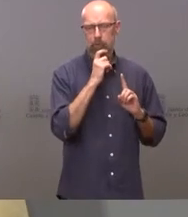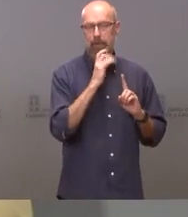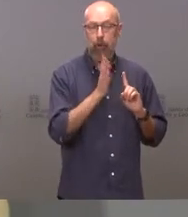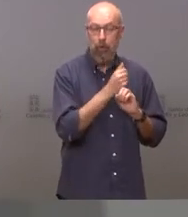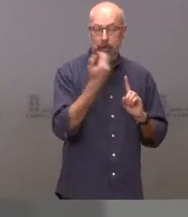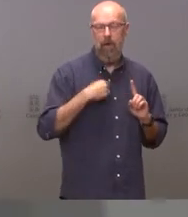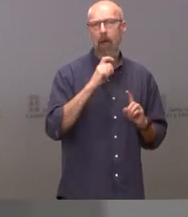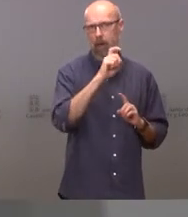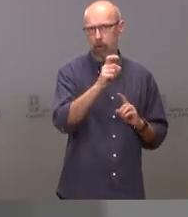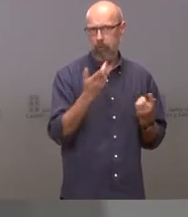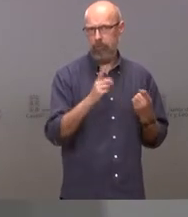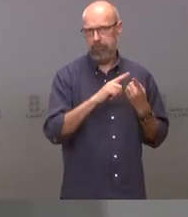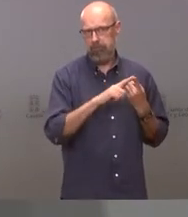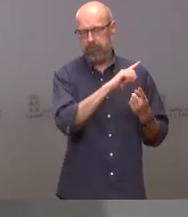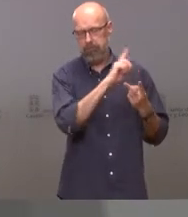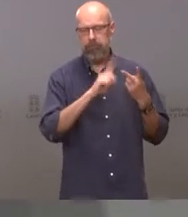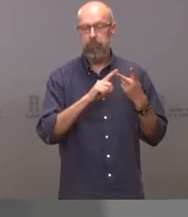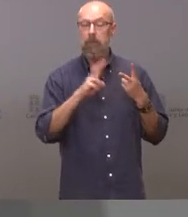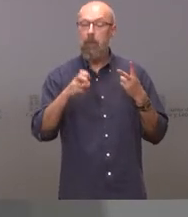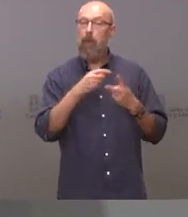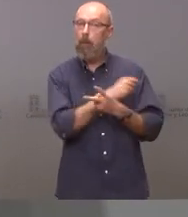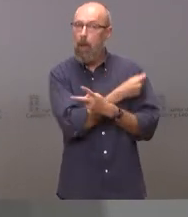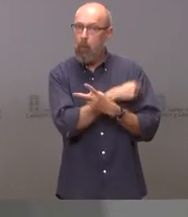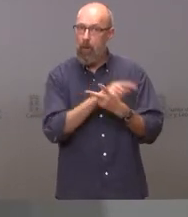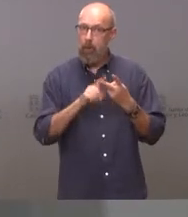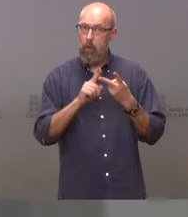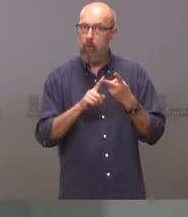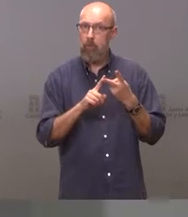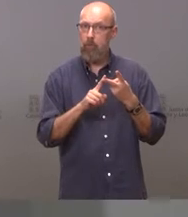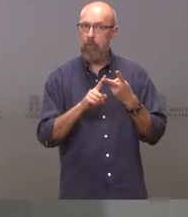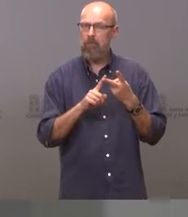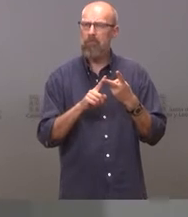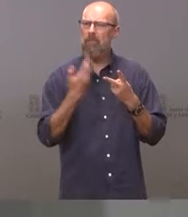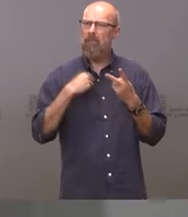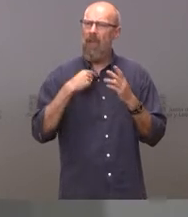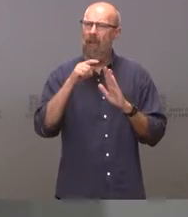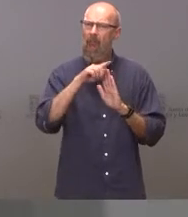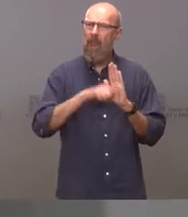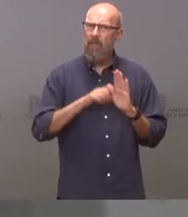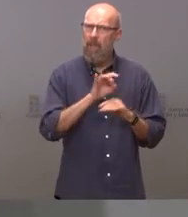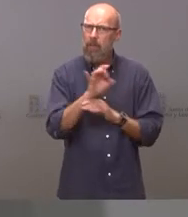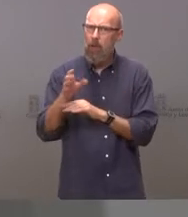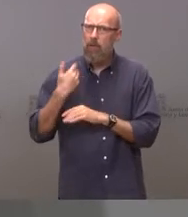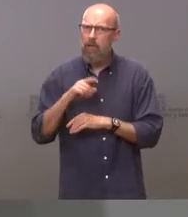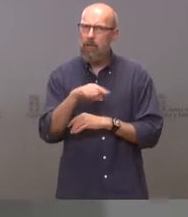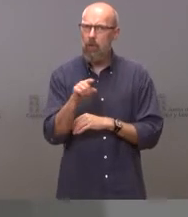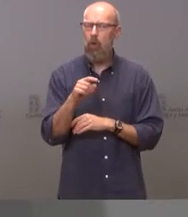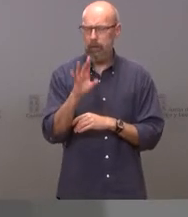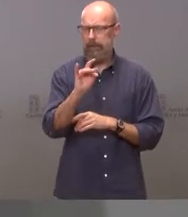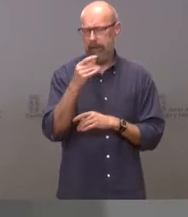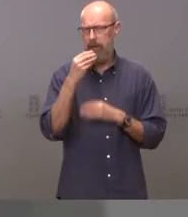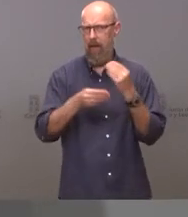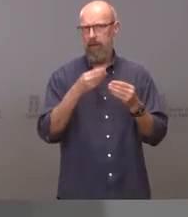comunicarán sobre el asunto de las vacunaciones no sé si se les ha enviado la lista o no se va a proceder a vacunarles